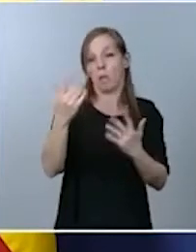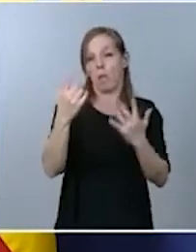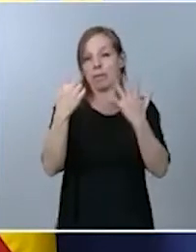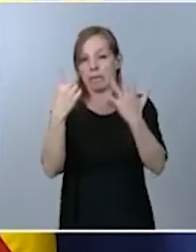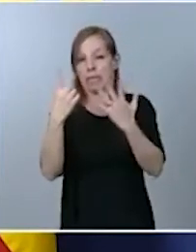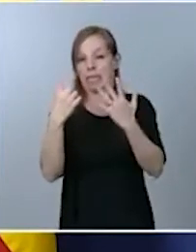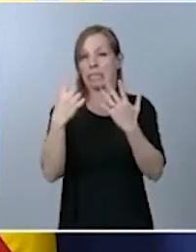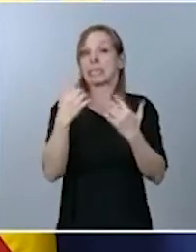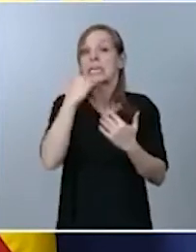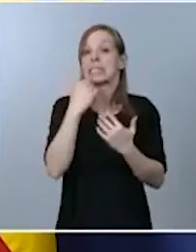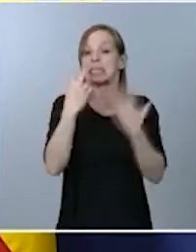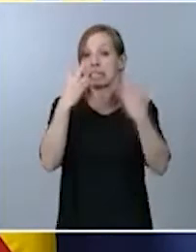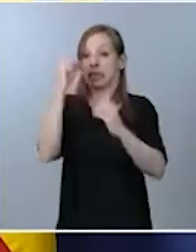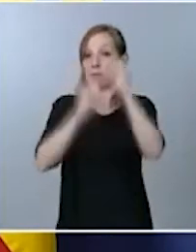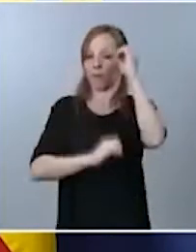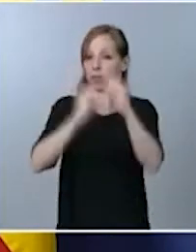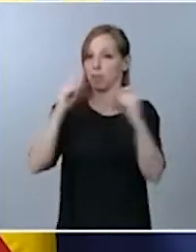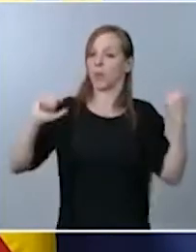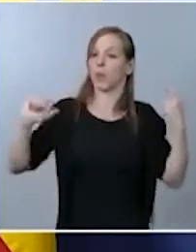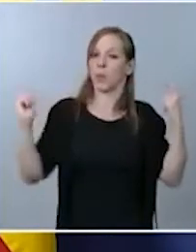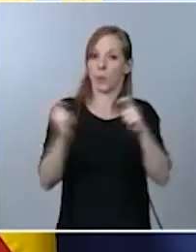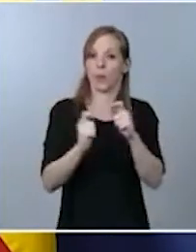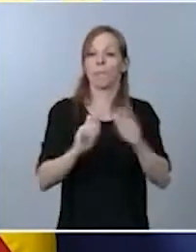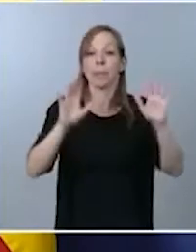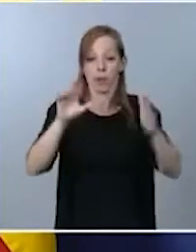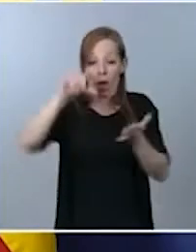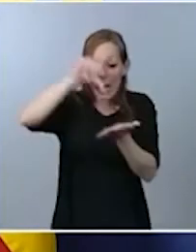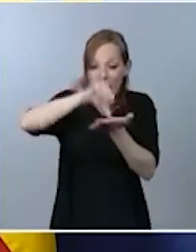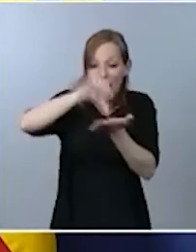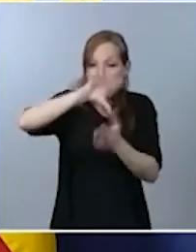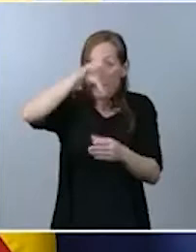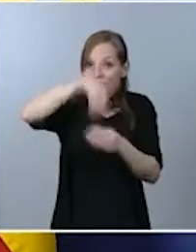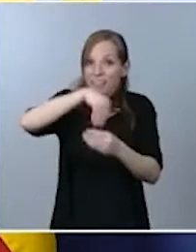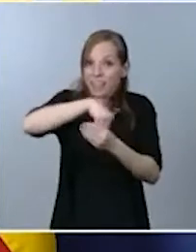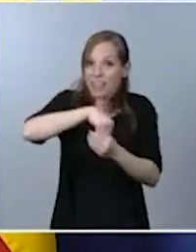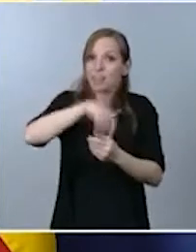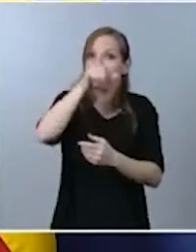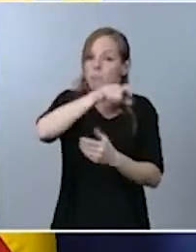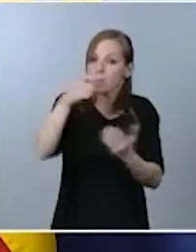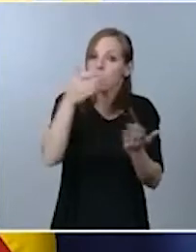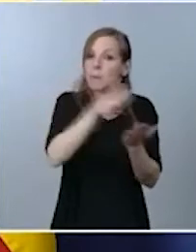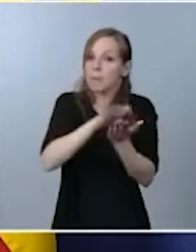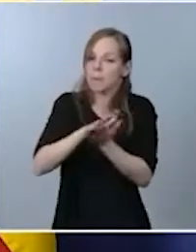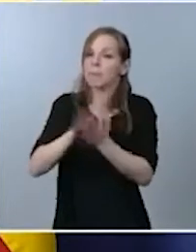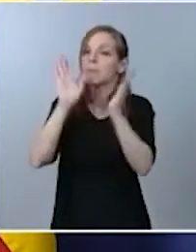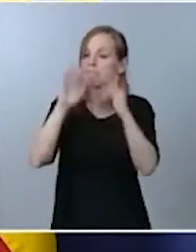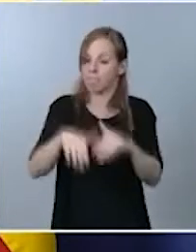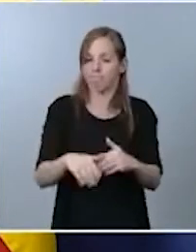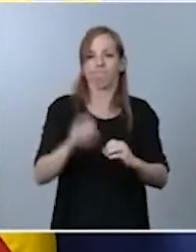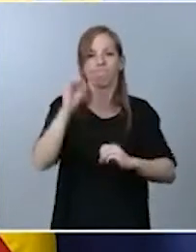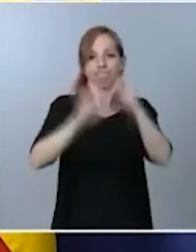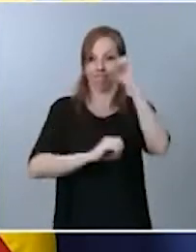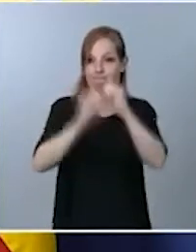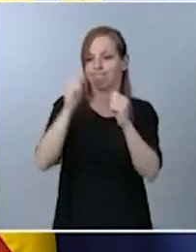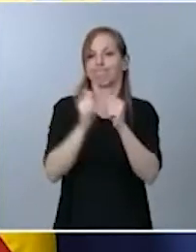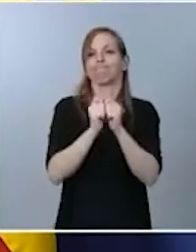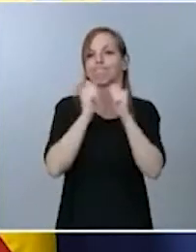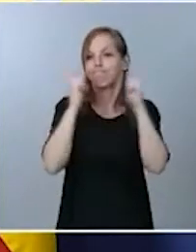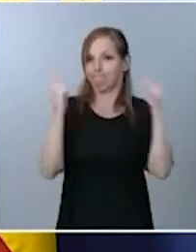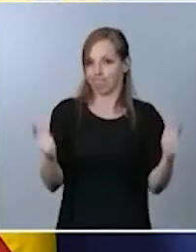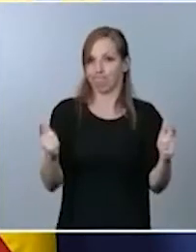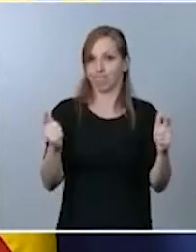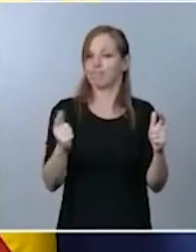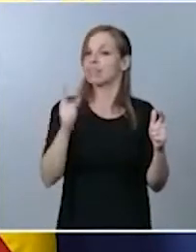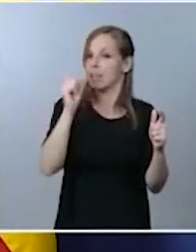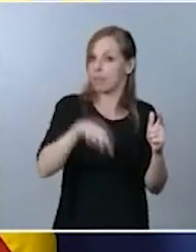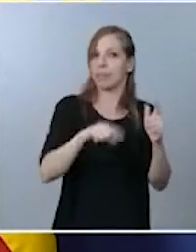víctimas mortales en el ámbito urbano, en el de las ciudades, se incrementó por contra en ese mismo porcentaje de un